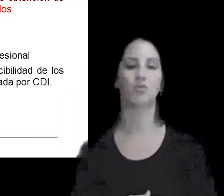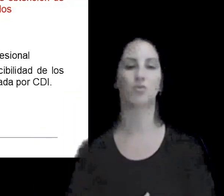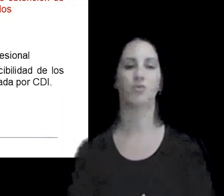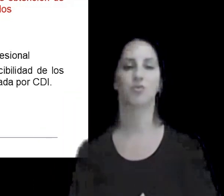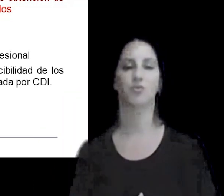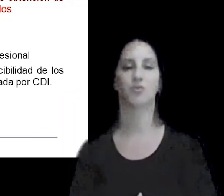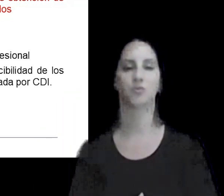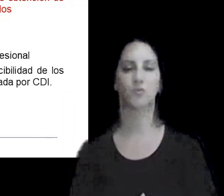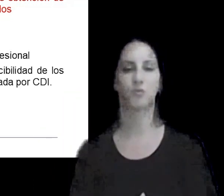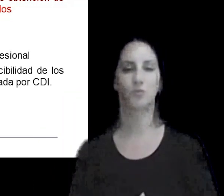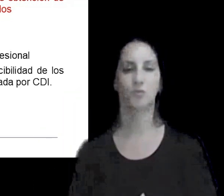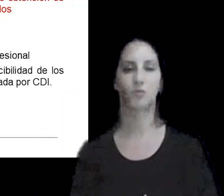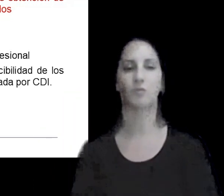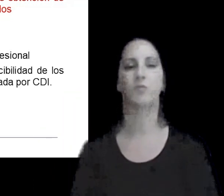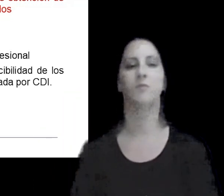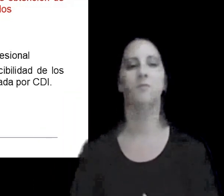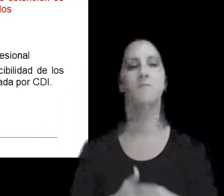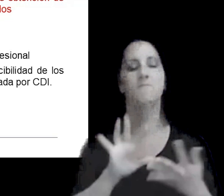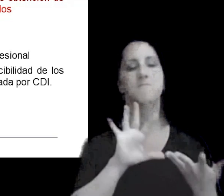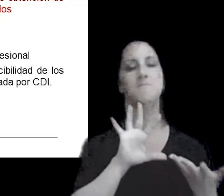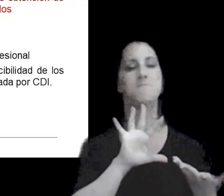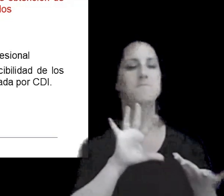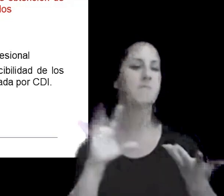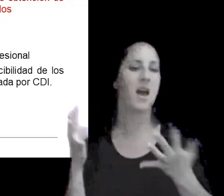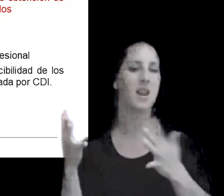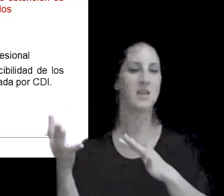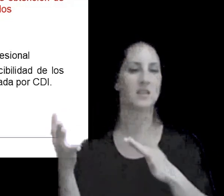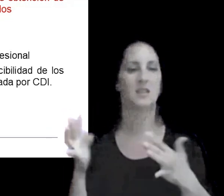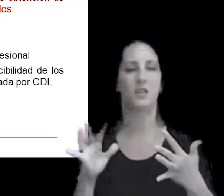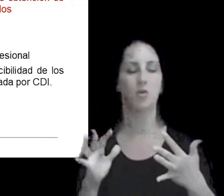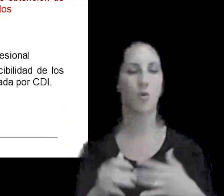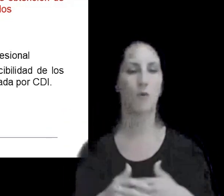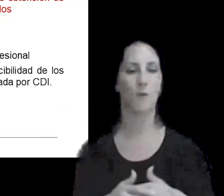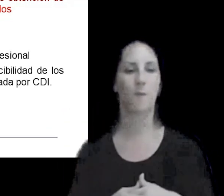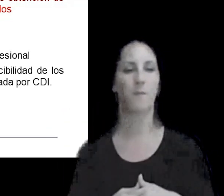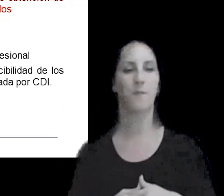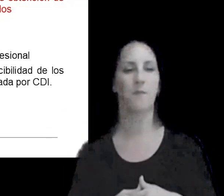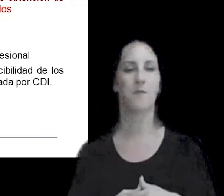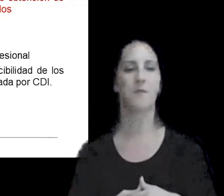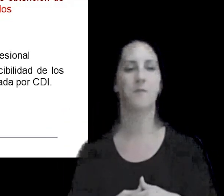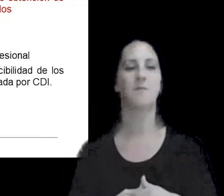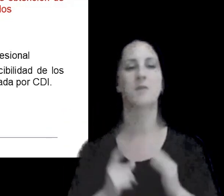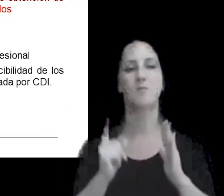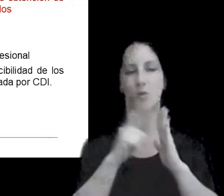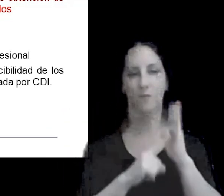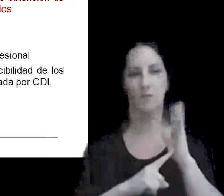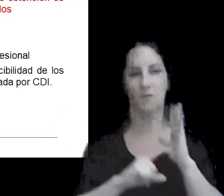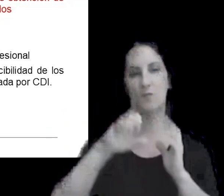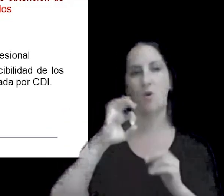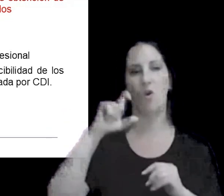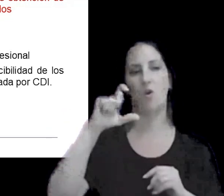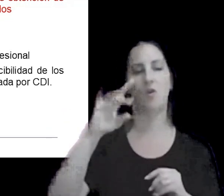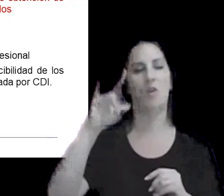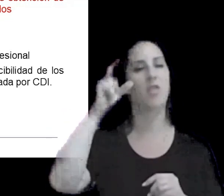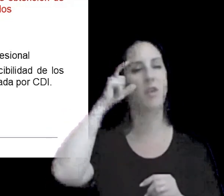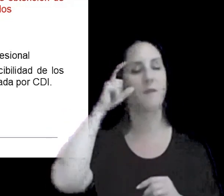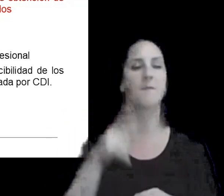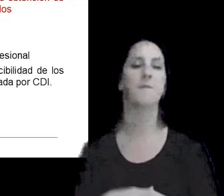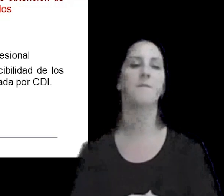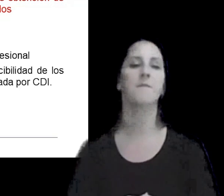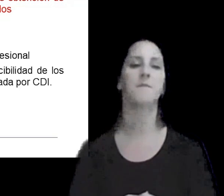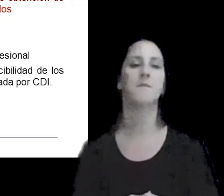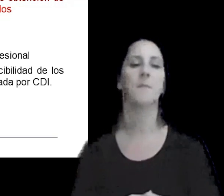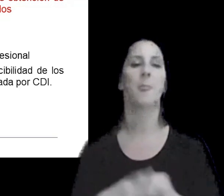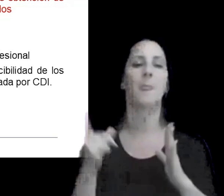y que tiene una simetría bastante cercana a lo que es los lineamientos de la OCDE reglas